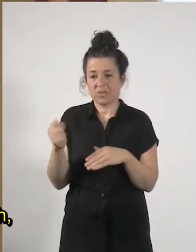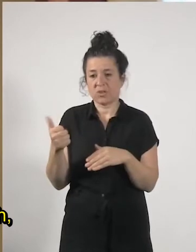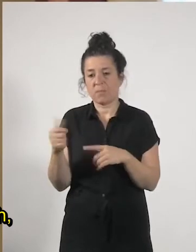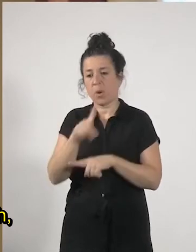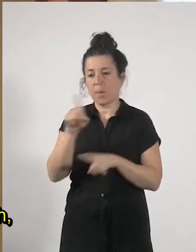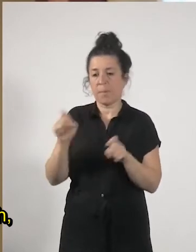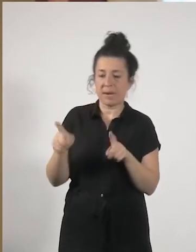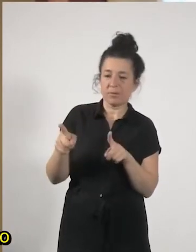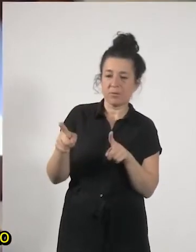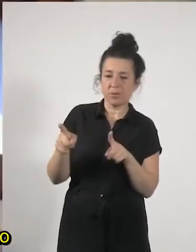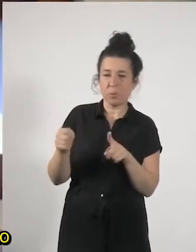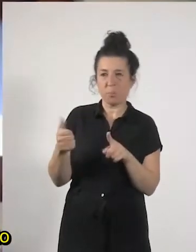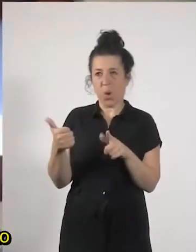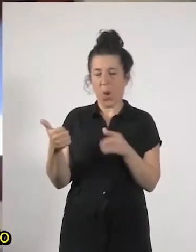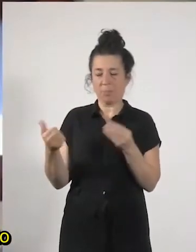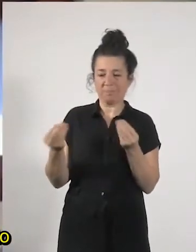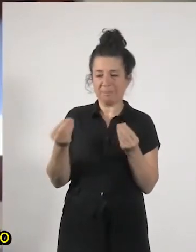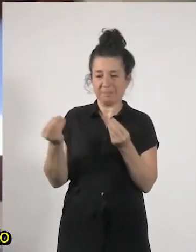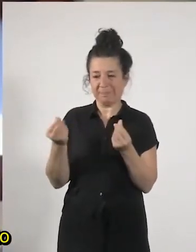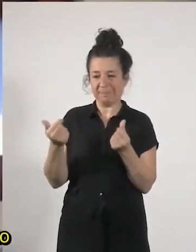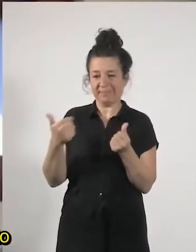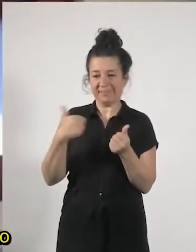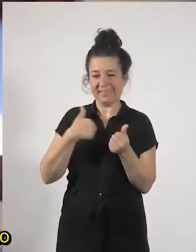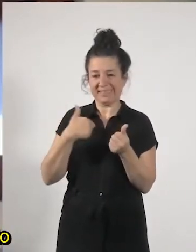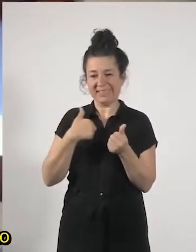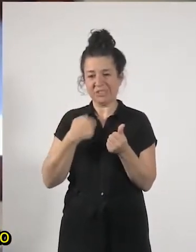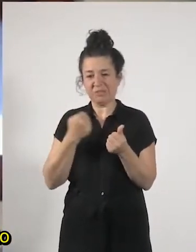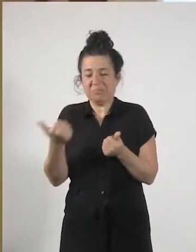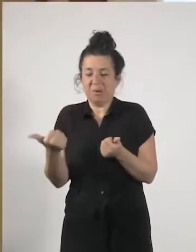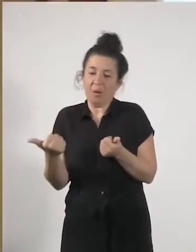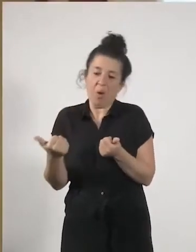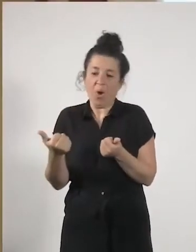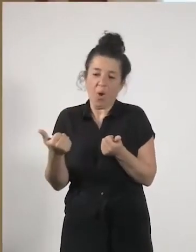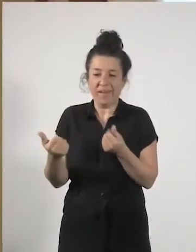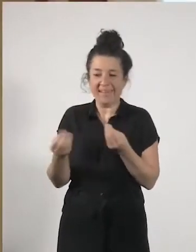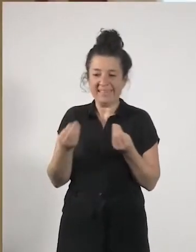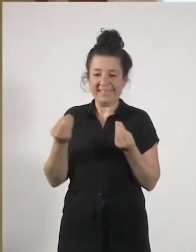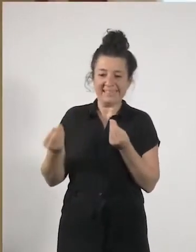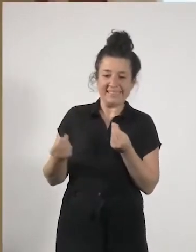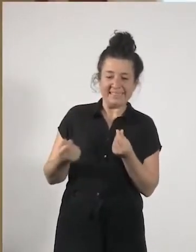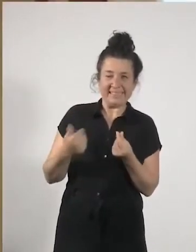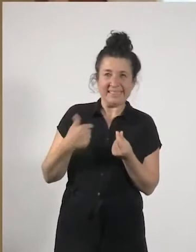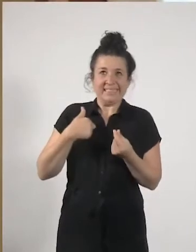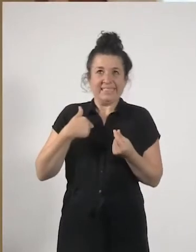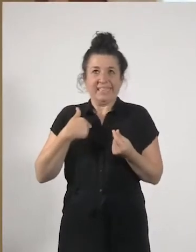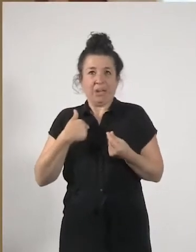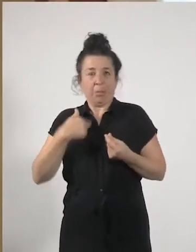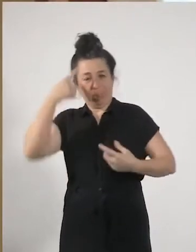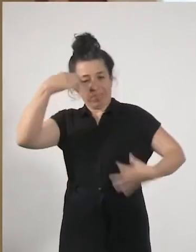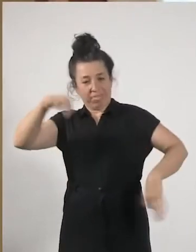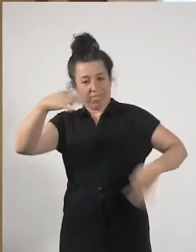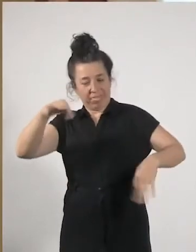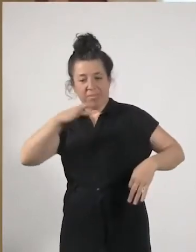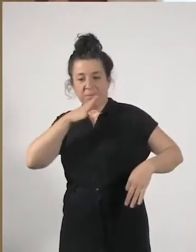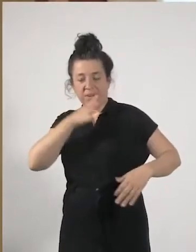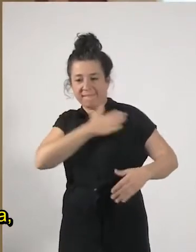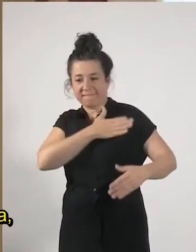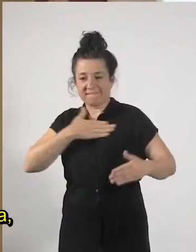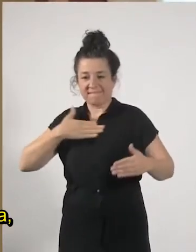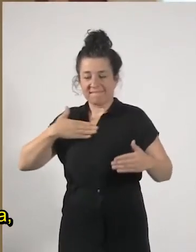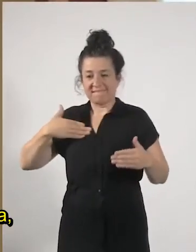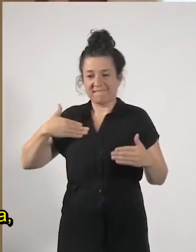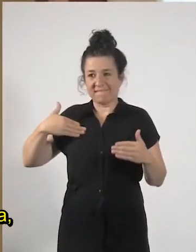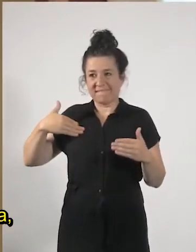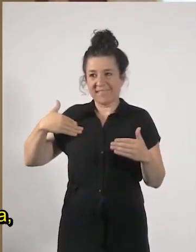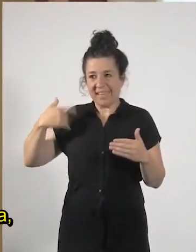admito igual soy un poco naif en todo esto y me gustaría pensar que existe esta posibilidad que